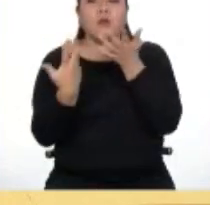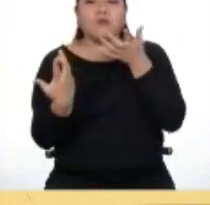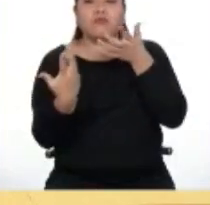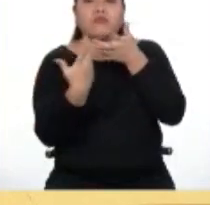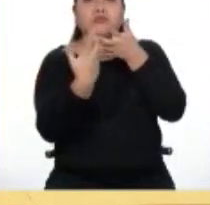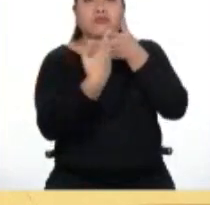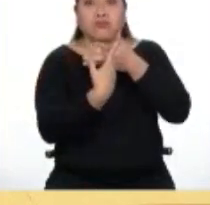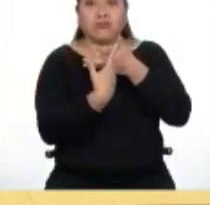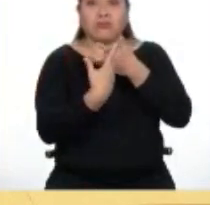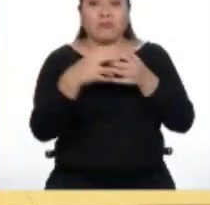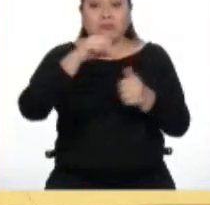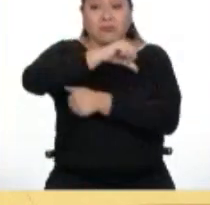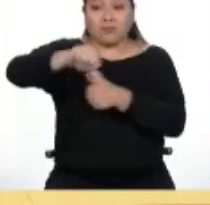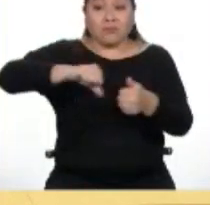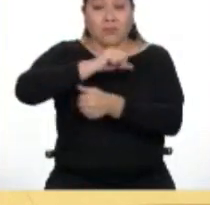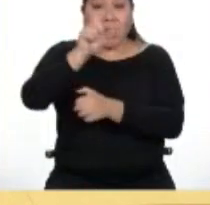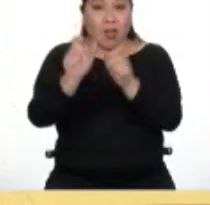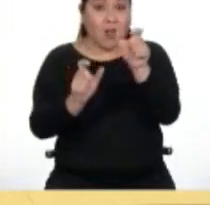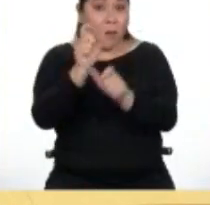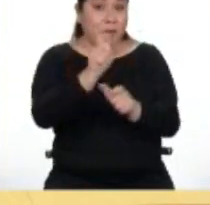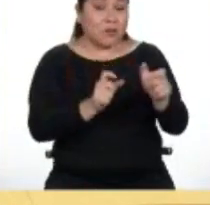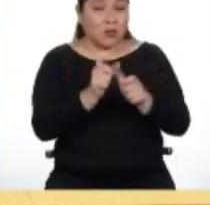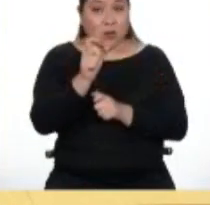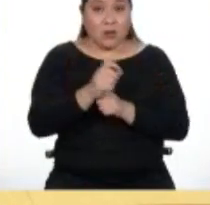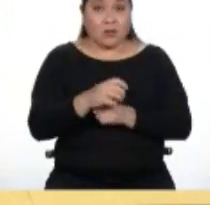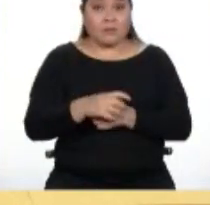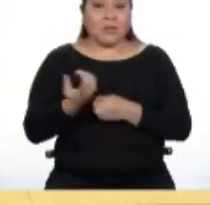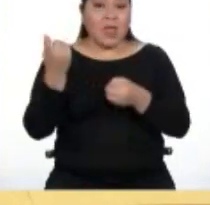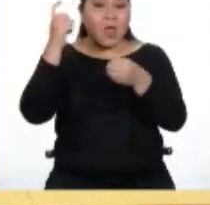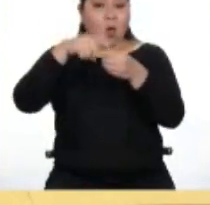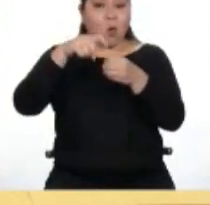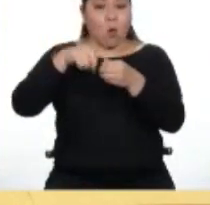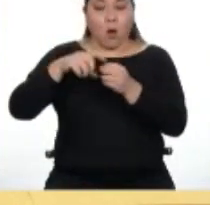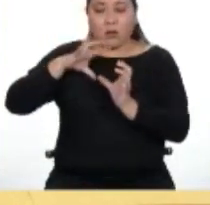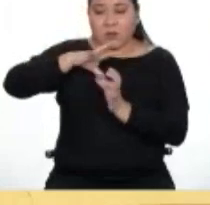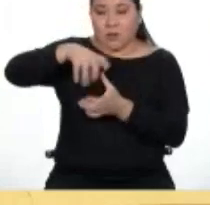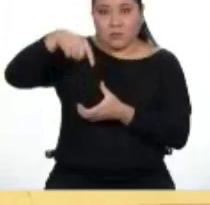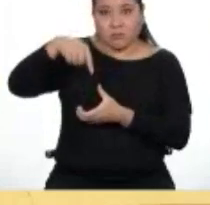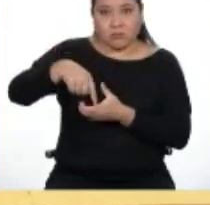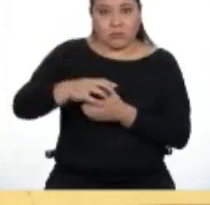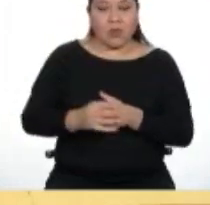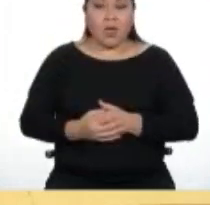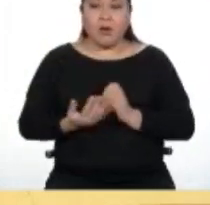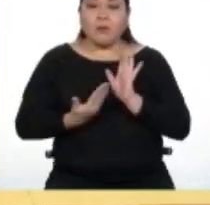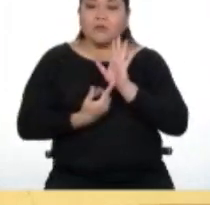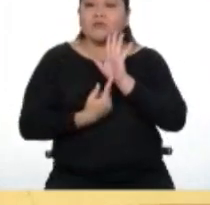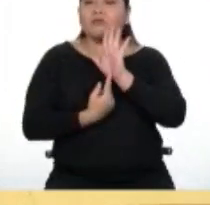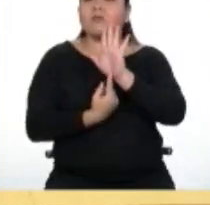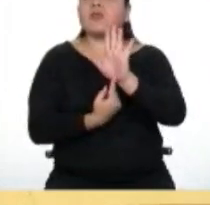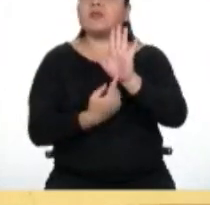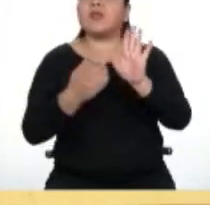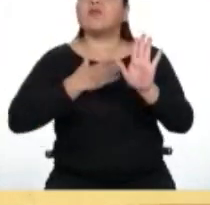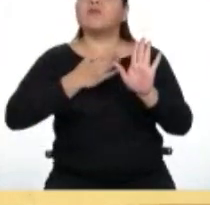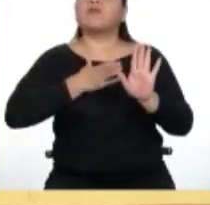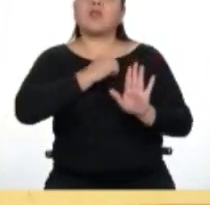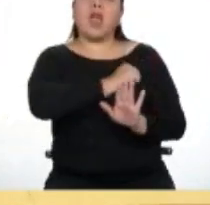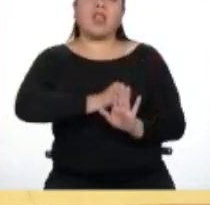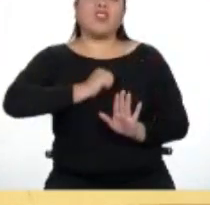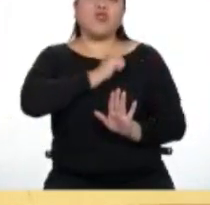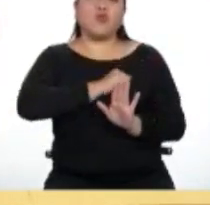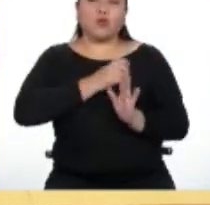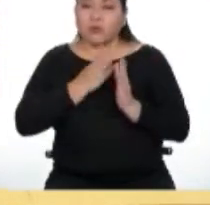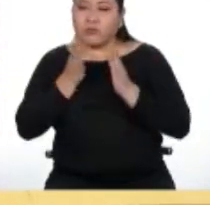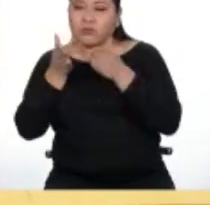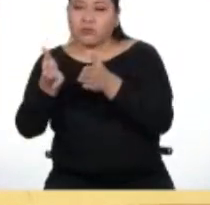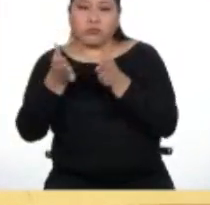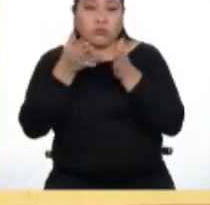y adaptarnos al mundo que nos rodea. Pueden dirigir nuestra conducta hacia algo específico y se relacionan